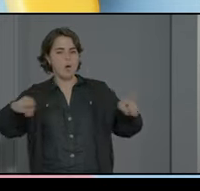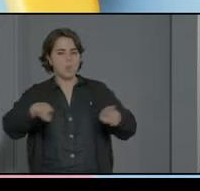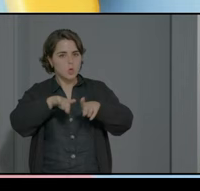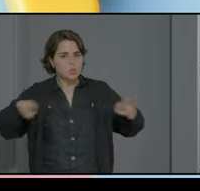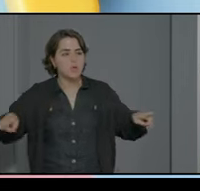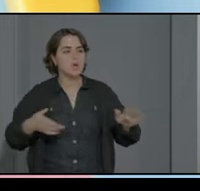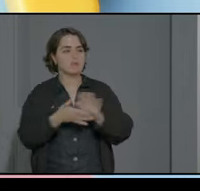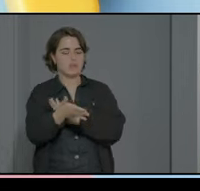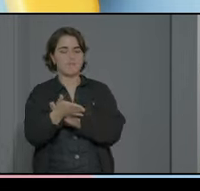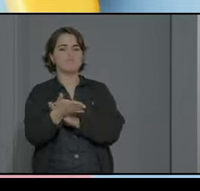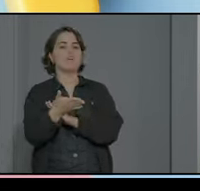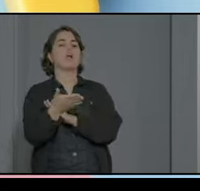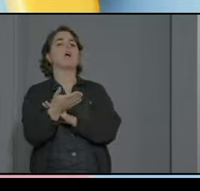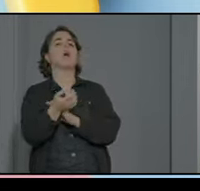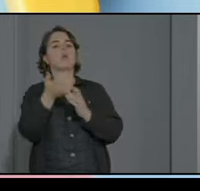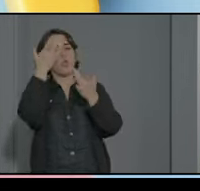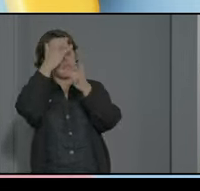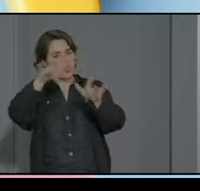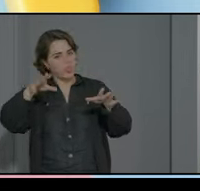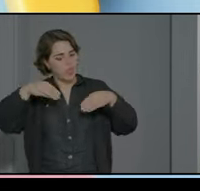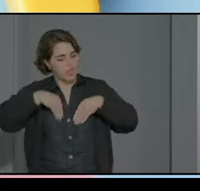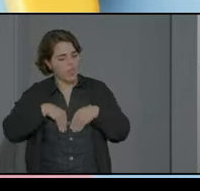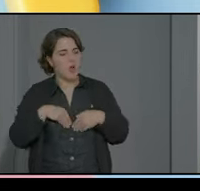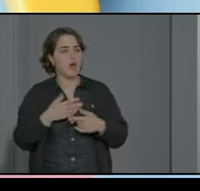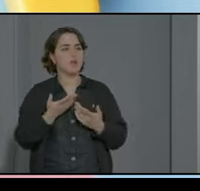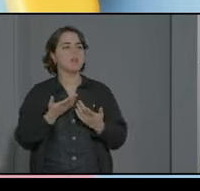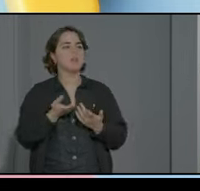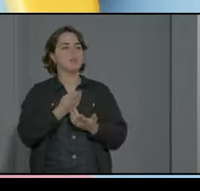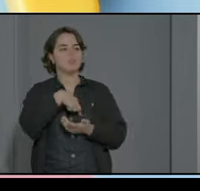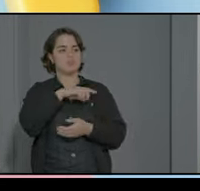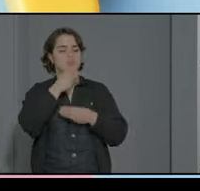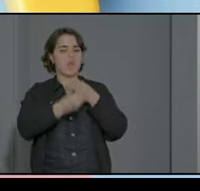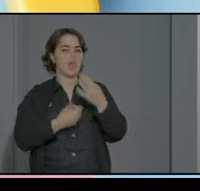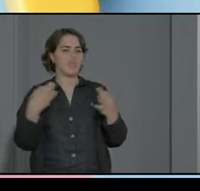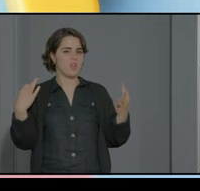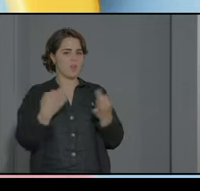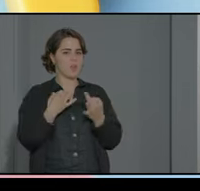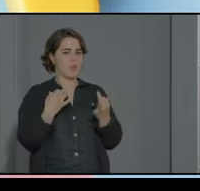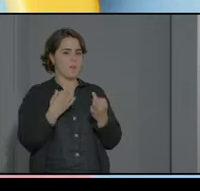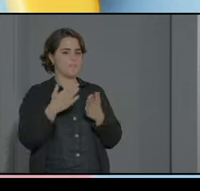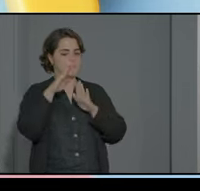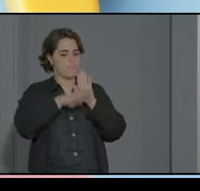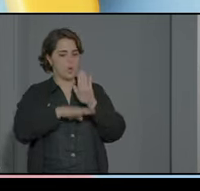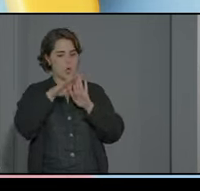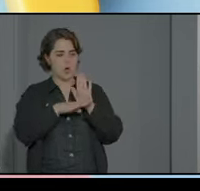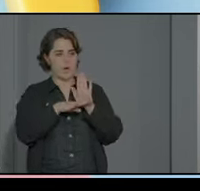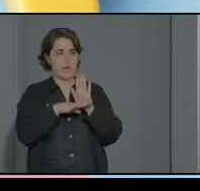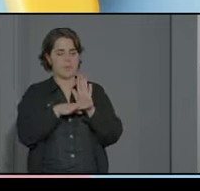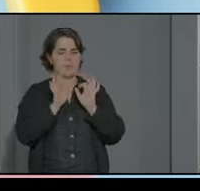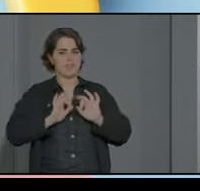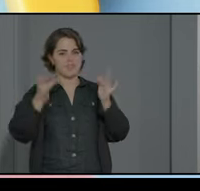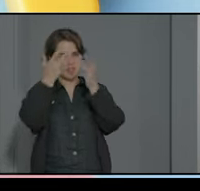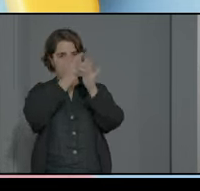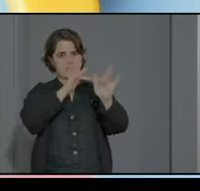como comentaban los compañeros de concienciación nosotros hacemos llevamos a cabo un programa de sensibilización